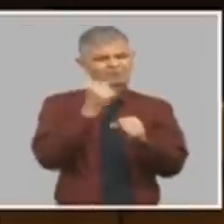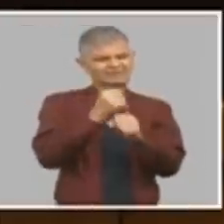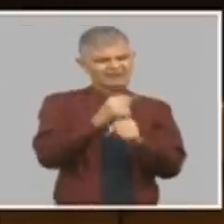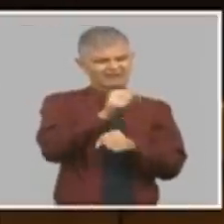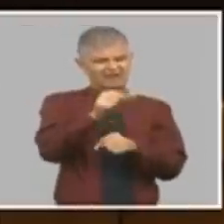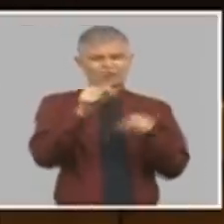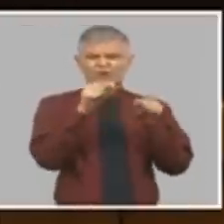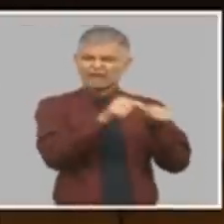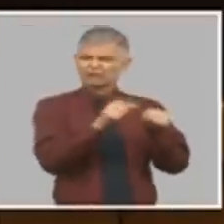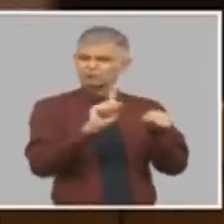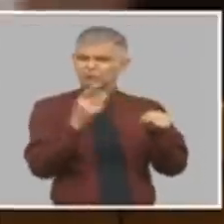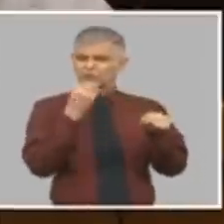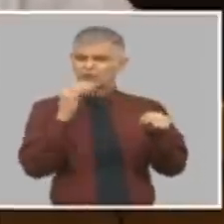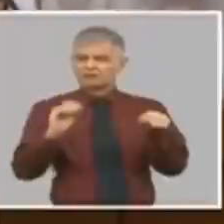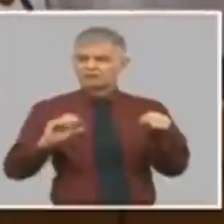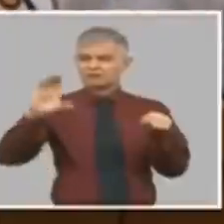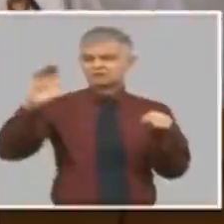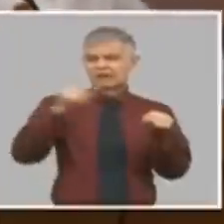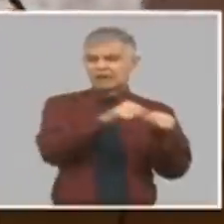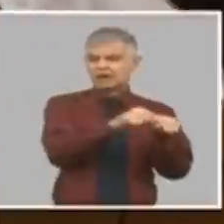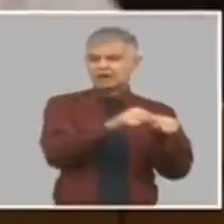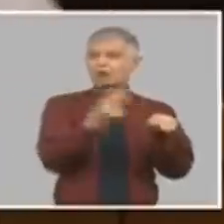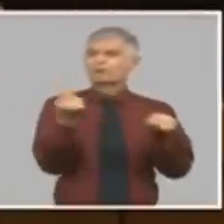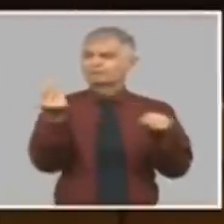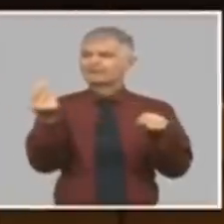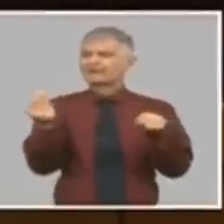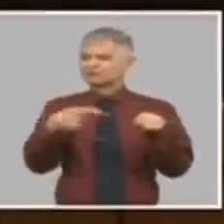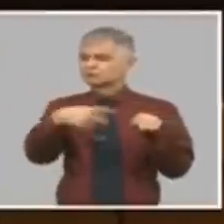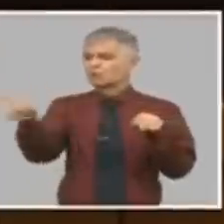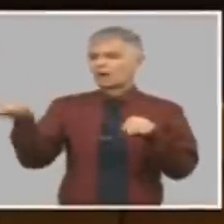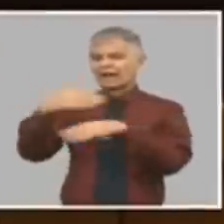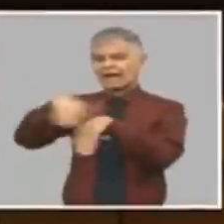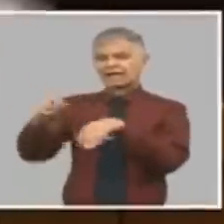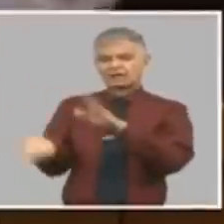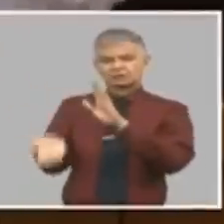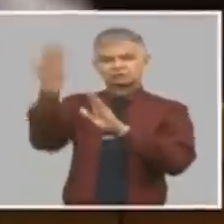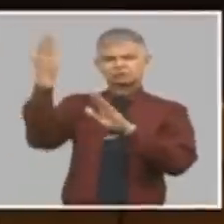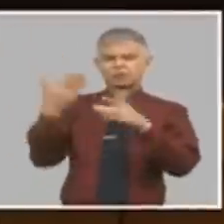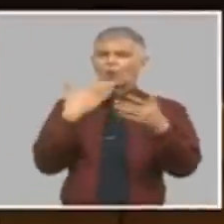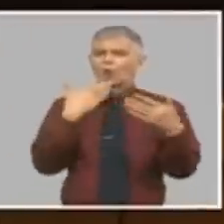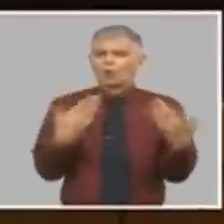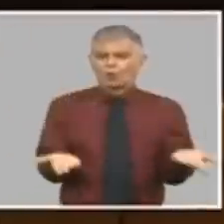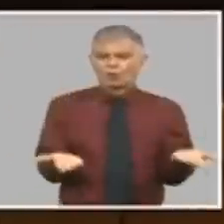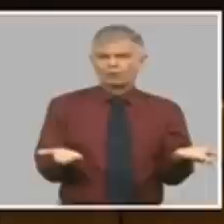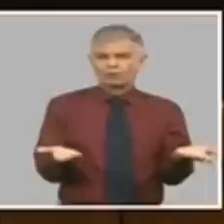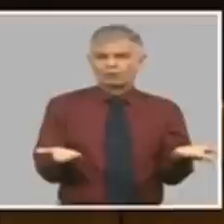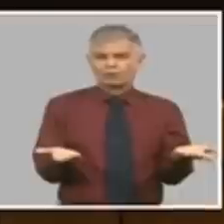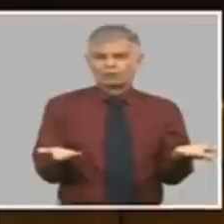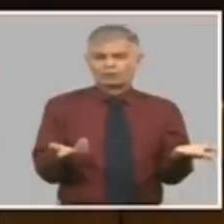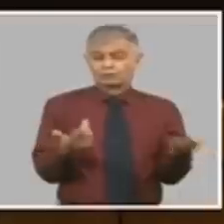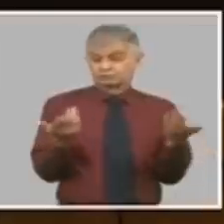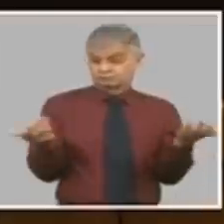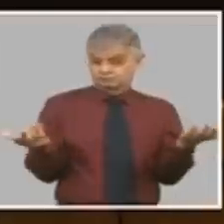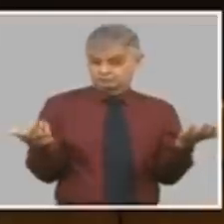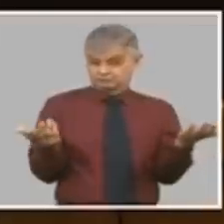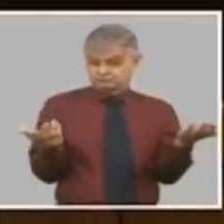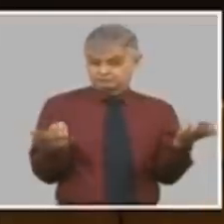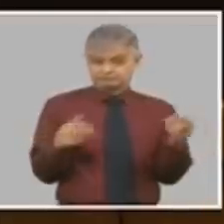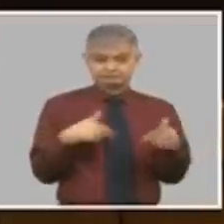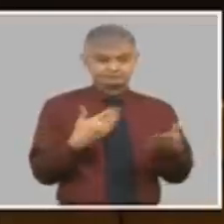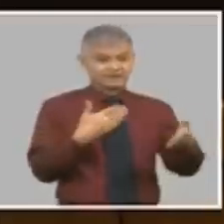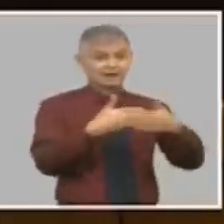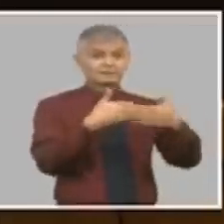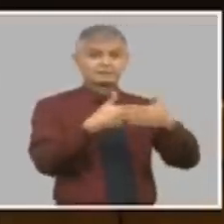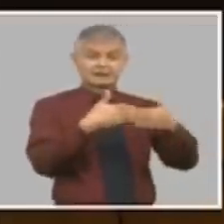no le vas a aplicar la escala salarial sin embargo los precios si van a subir o los precios que toquen entonces ¿qué hacemos con las